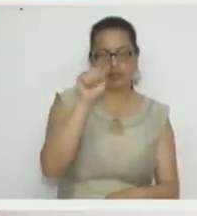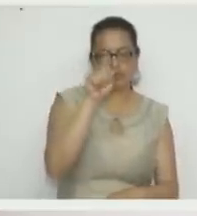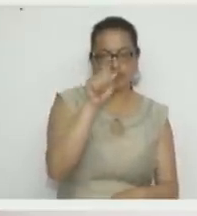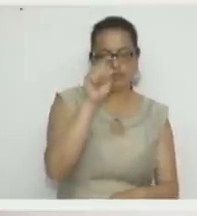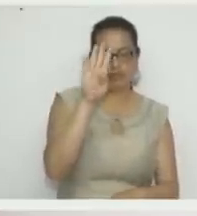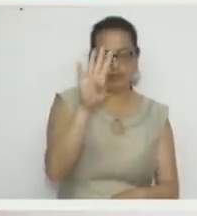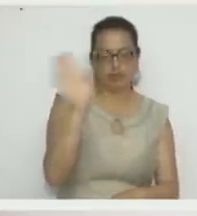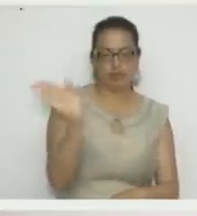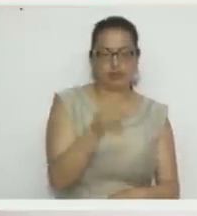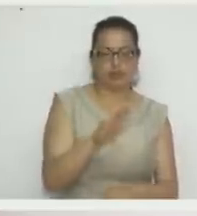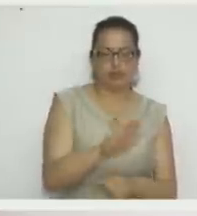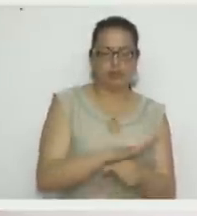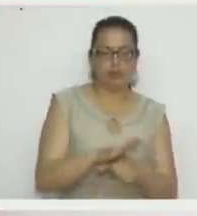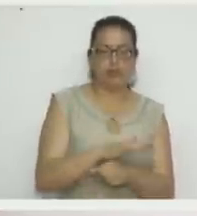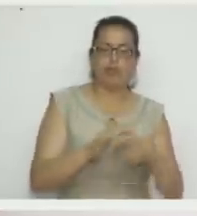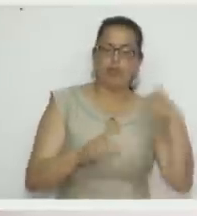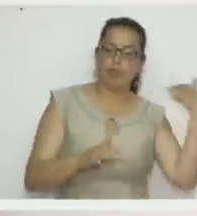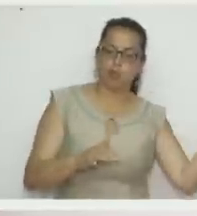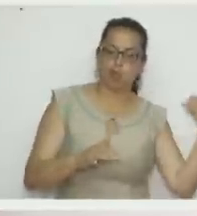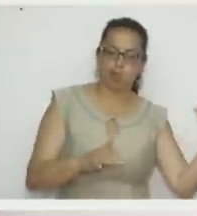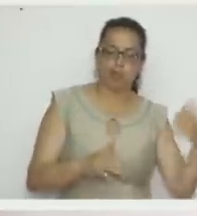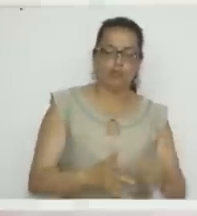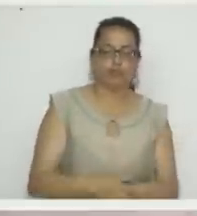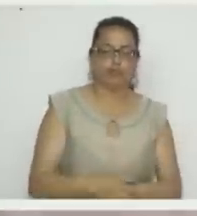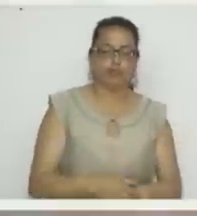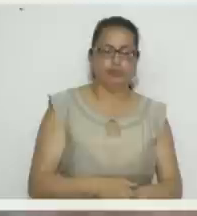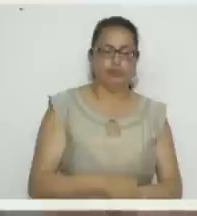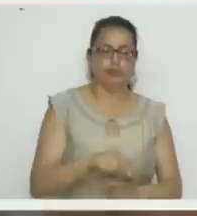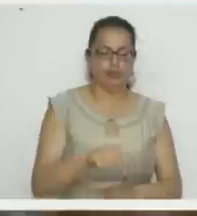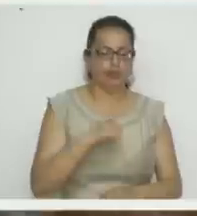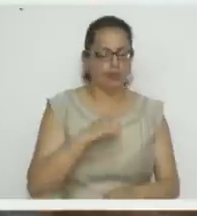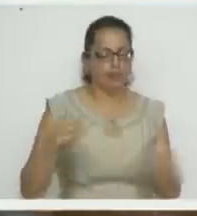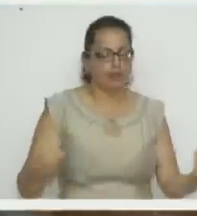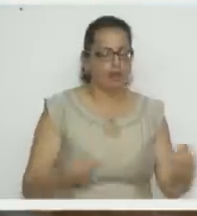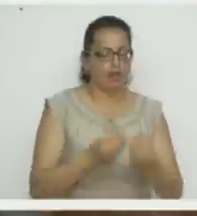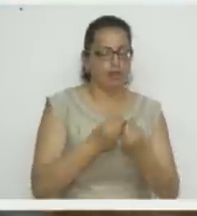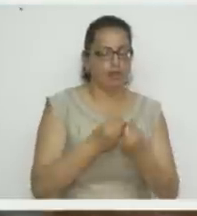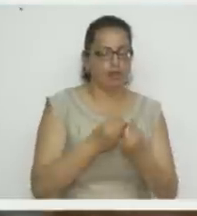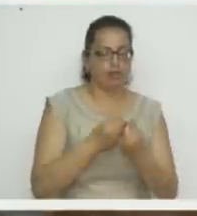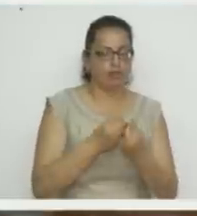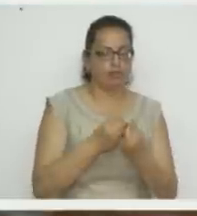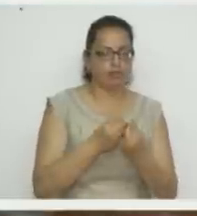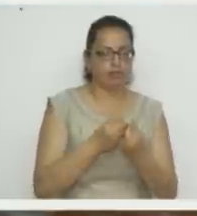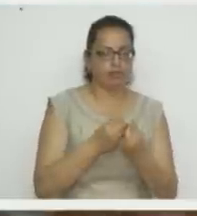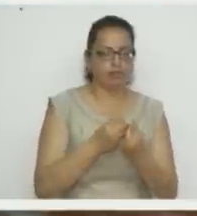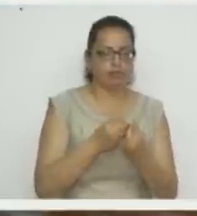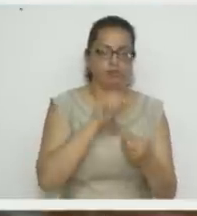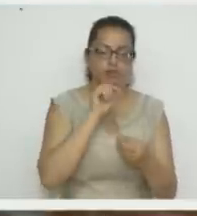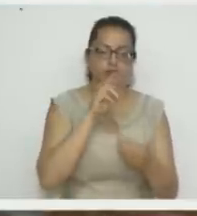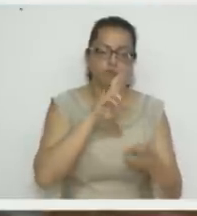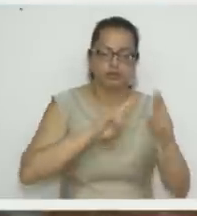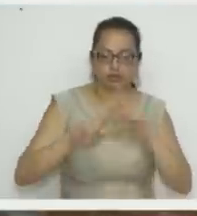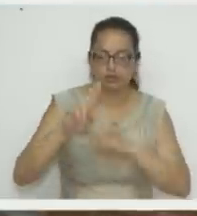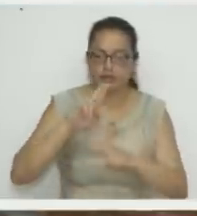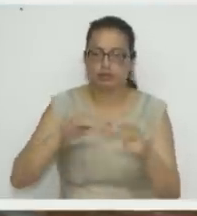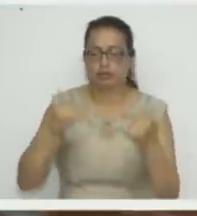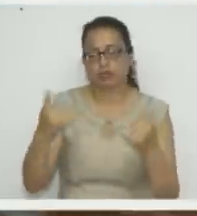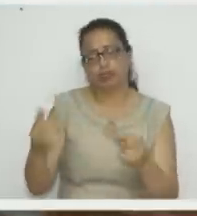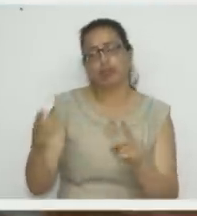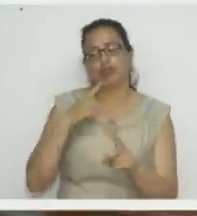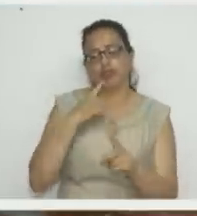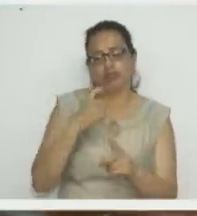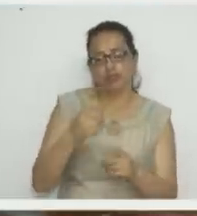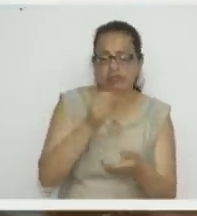al noroccidente de Bogotá. Hay muchos comentarios de los televidentes, más tarde les contestamos porque a veces es